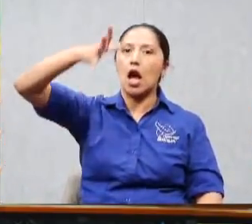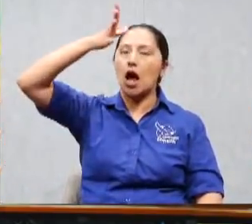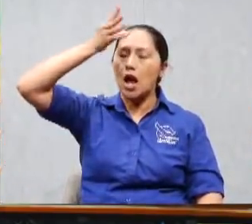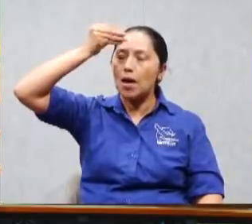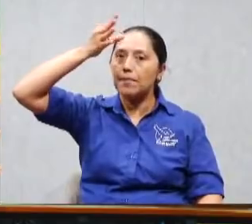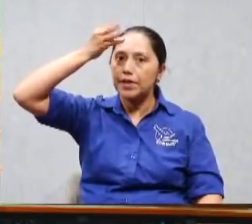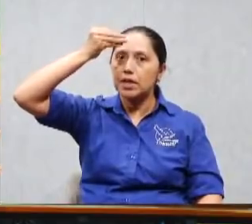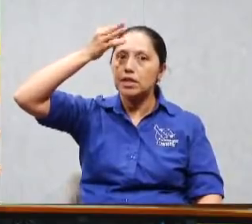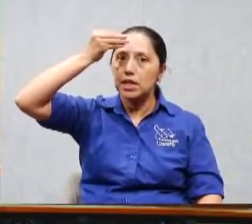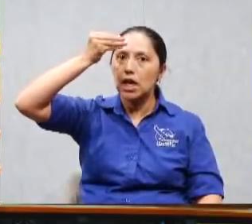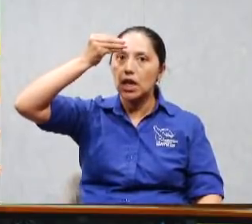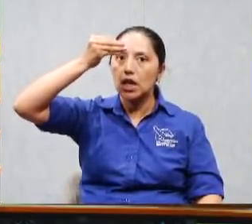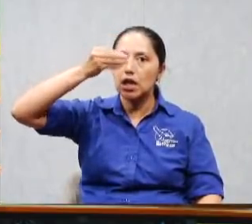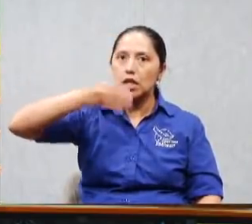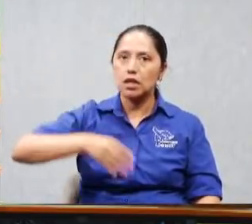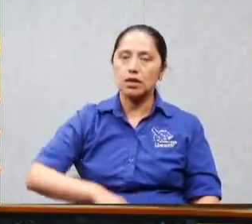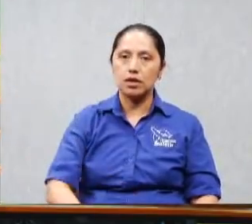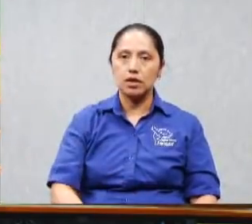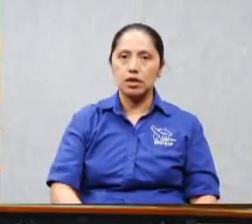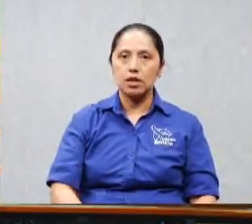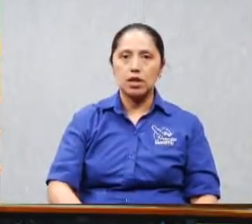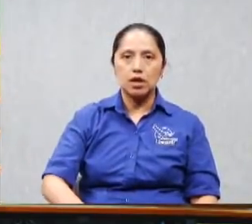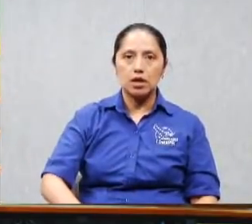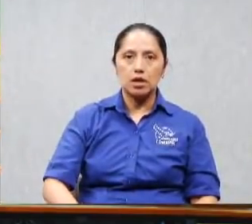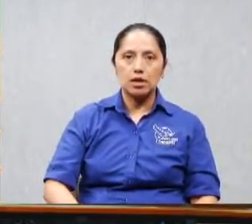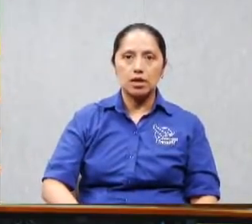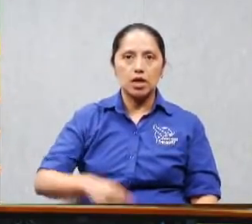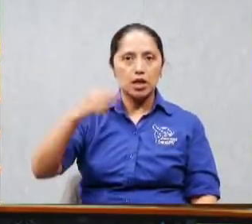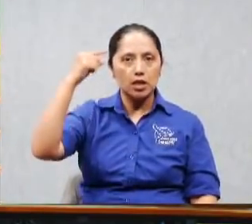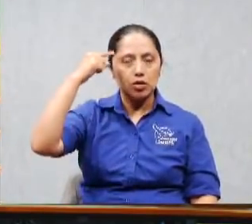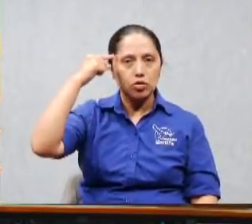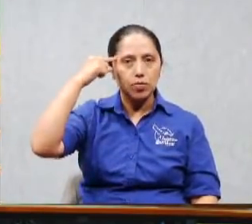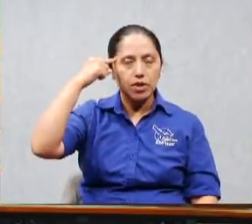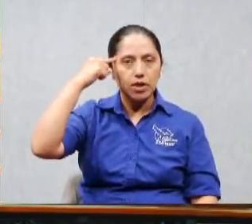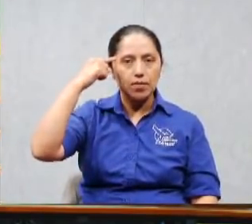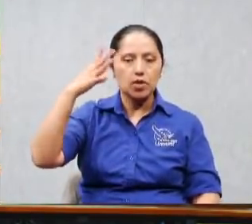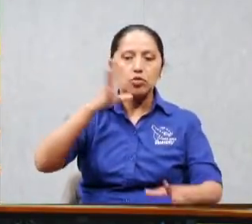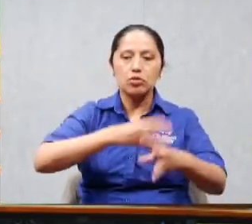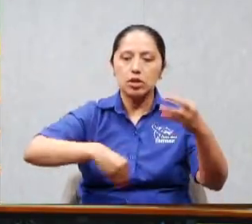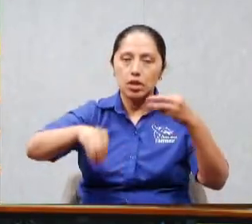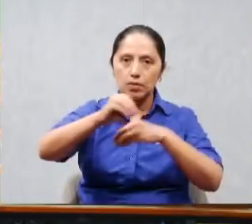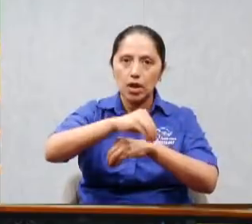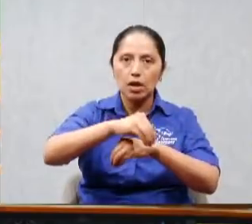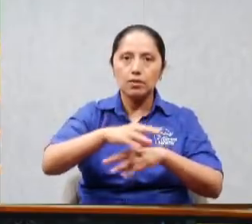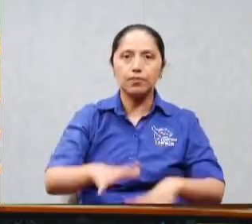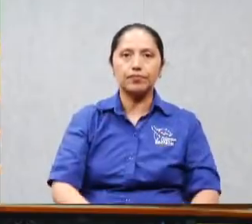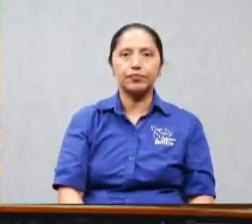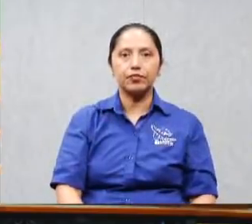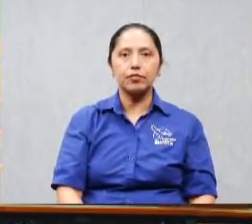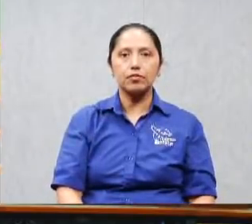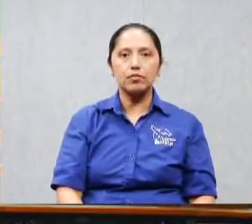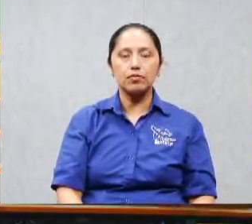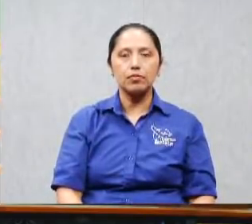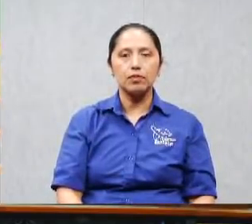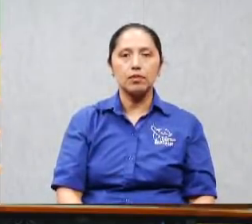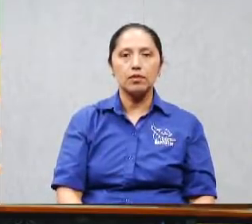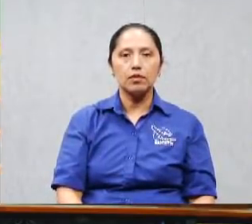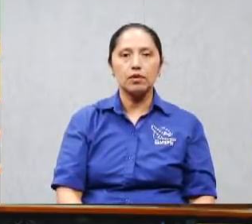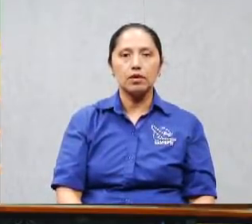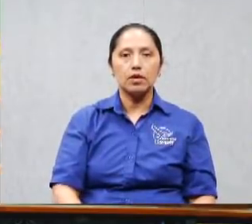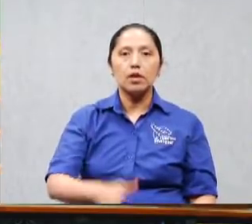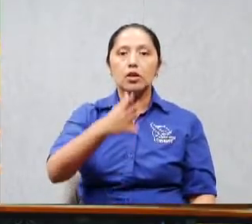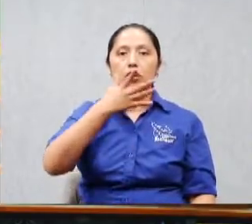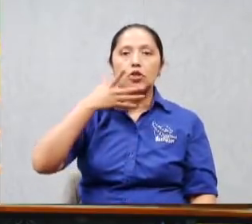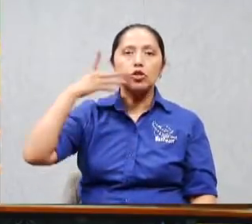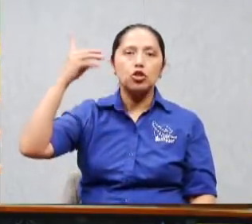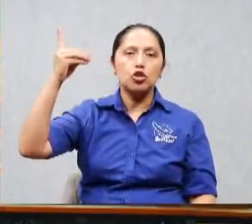derrumbar pensamientos porque mira pues y si Dios quiere bendecir a un hermano que acaba de